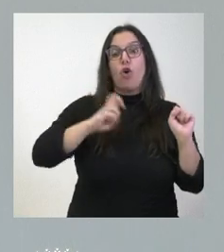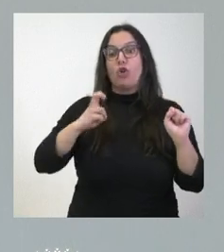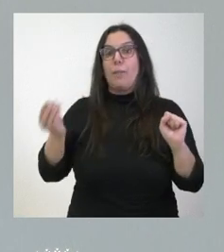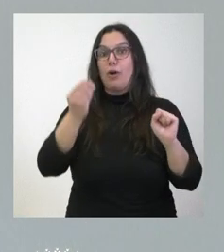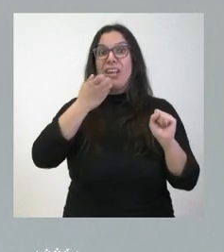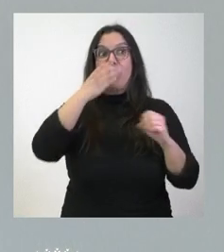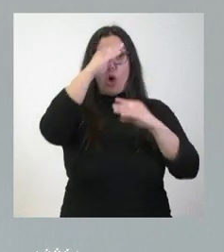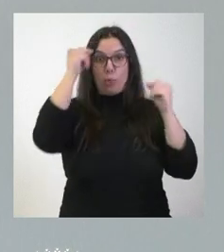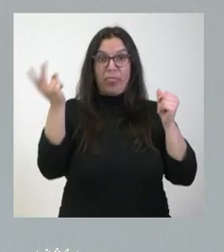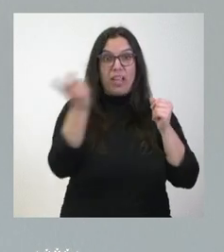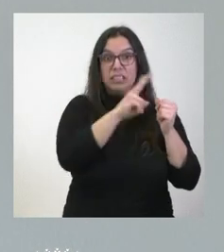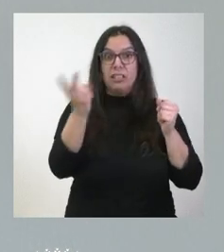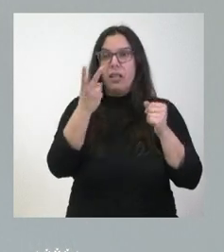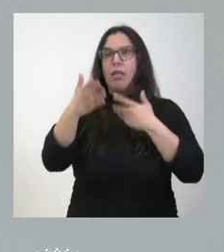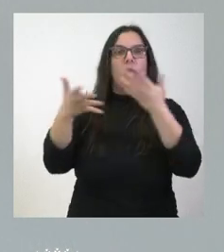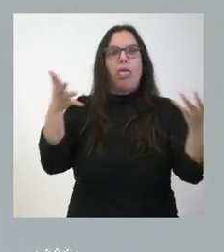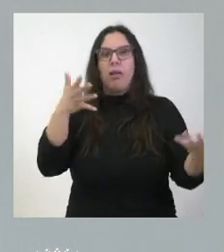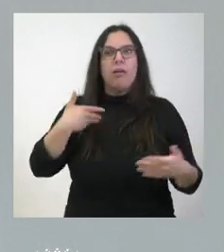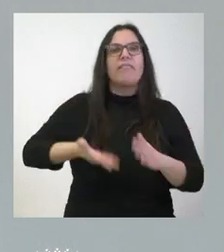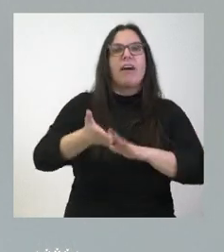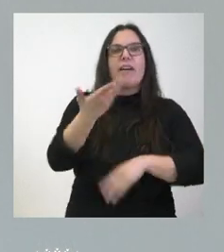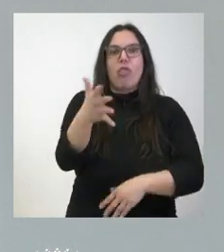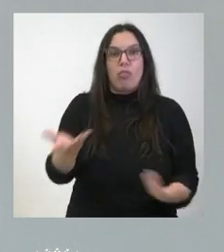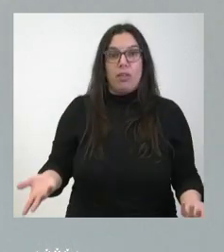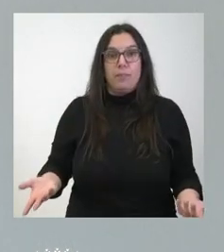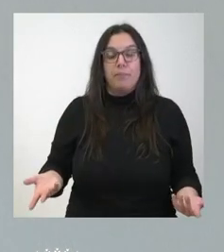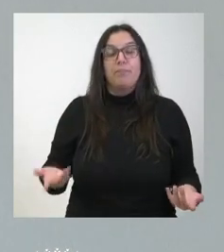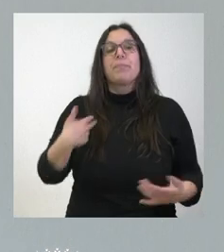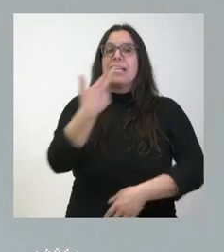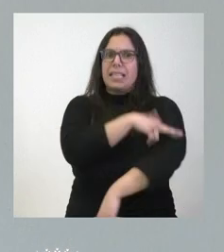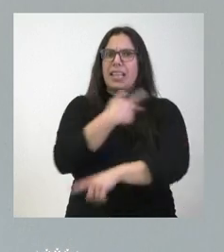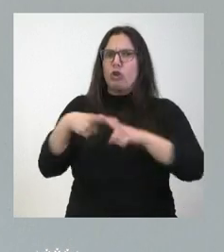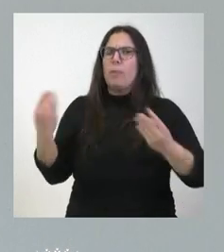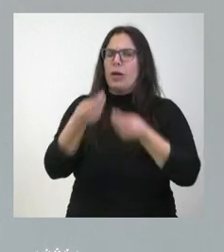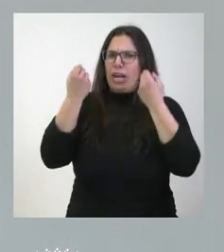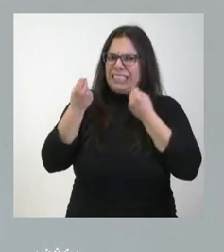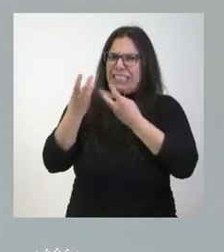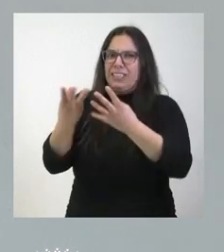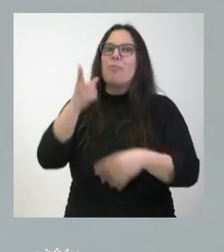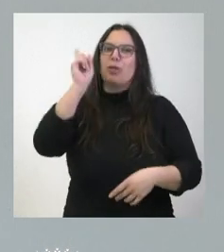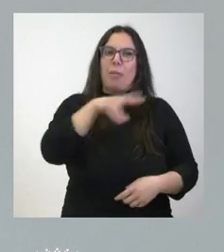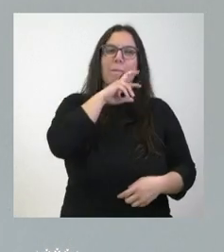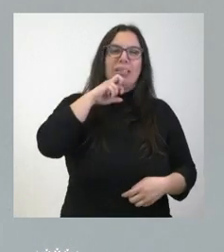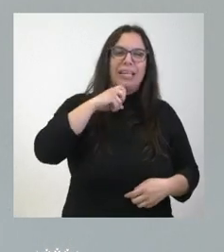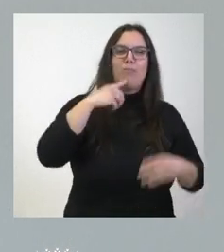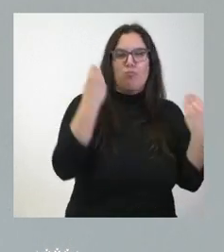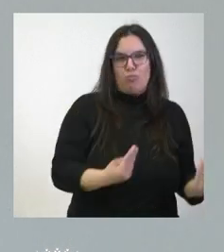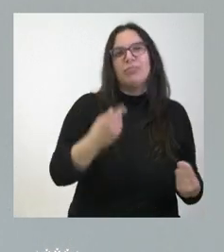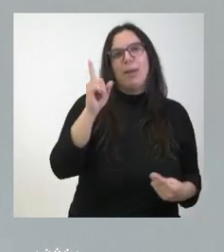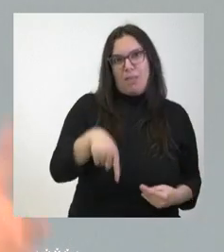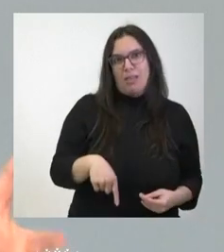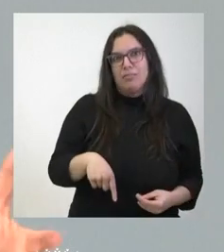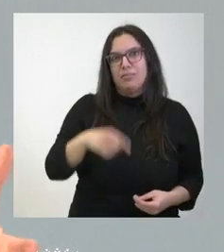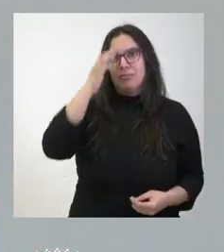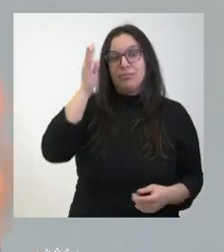perdemos a veces el horizonte de por donde tenemos que trabajar. Y en la sanidad hay mucho que mejorar, pero también hay mucho que mantener y mucho que proteger. Y estamos